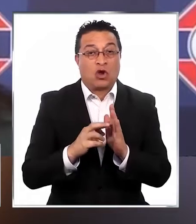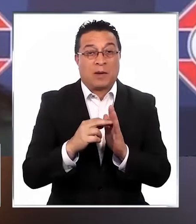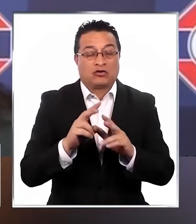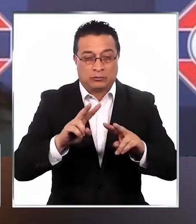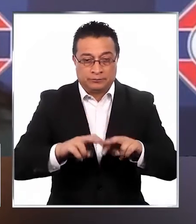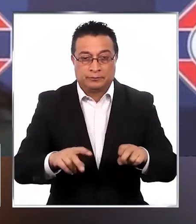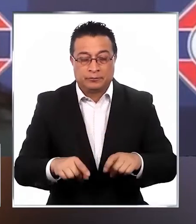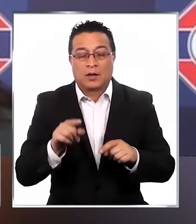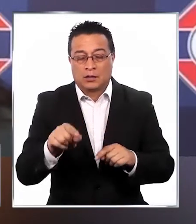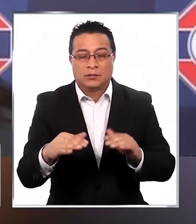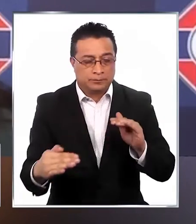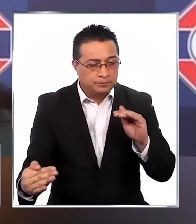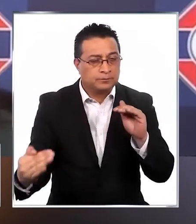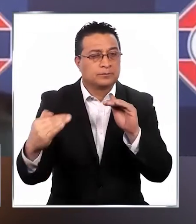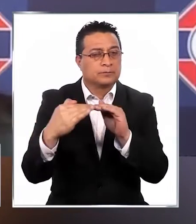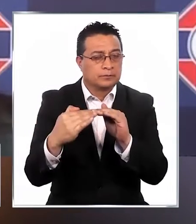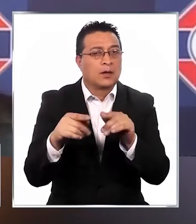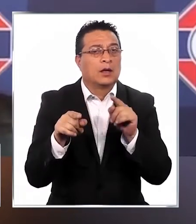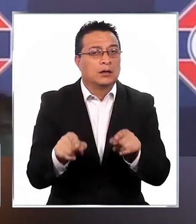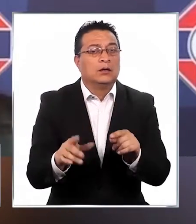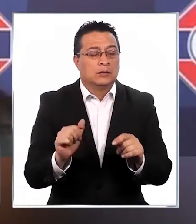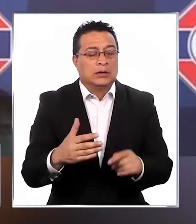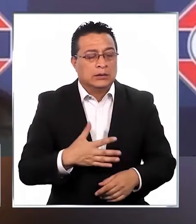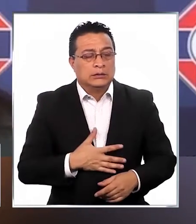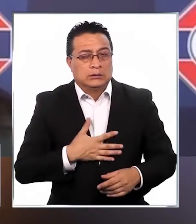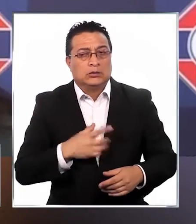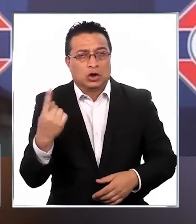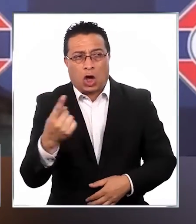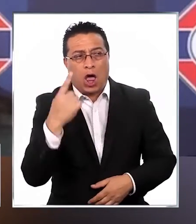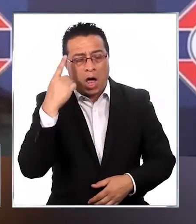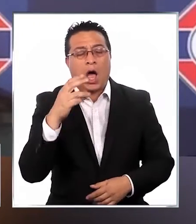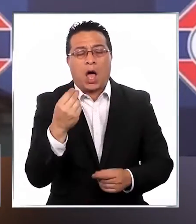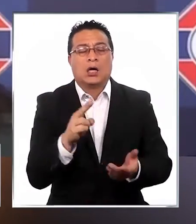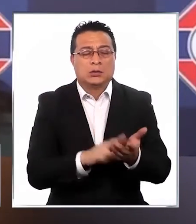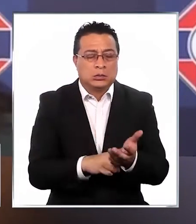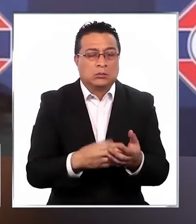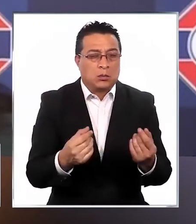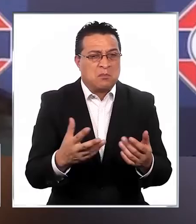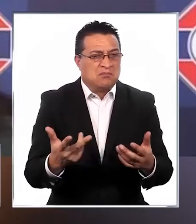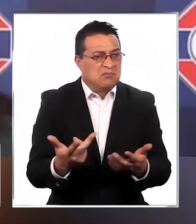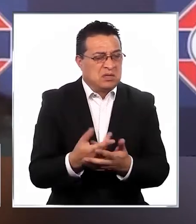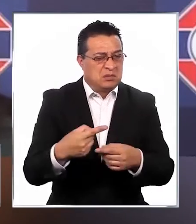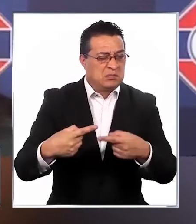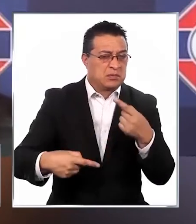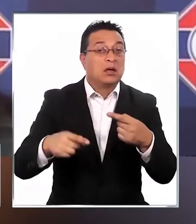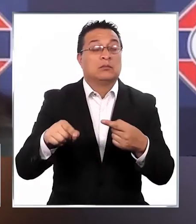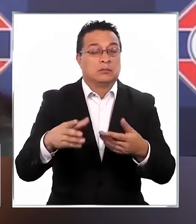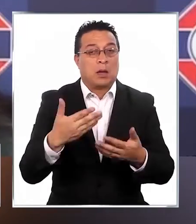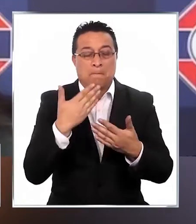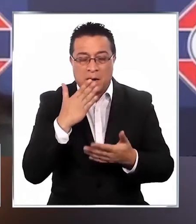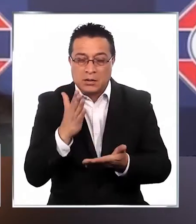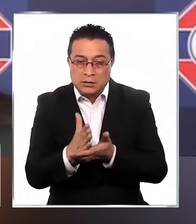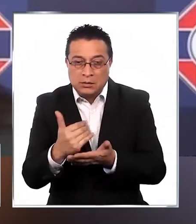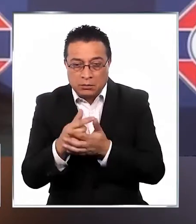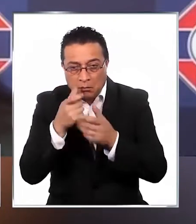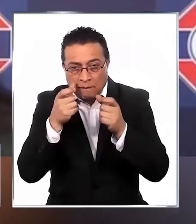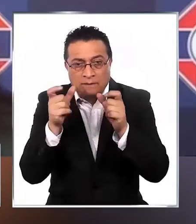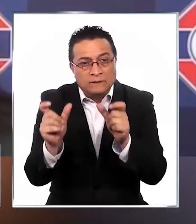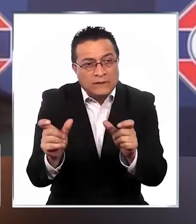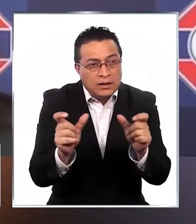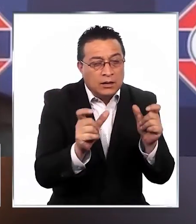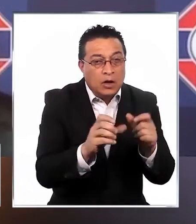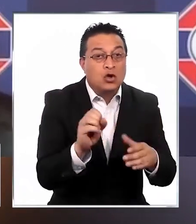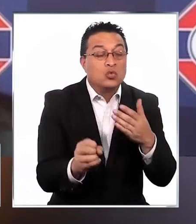a paso y mantener una coherencia que le pueda hacer sentido a la ciudadanía y por último reforzar la estrategia de